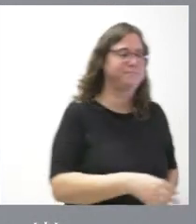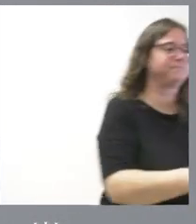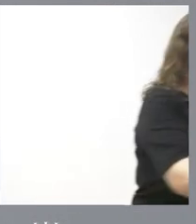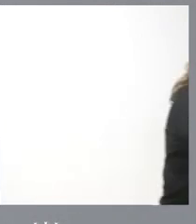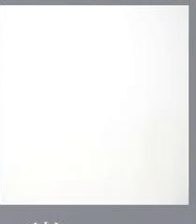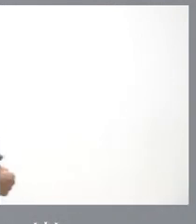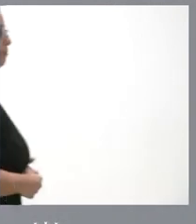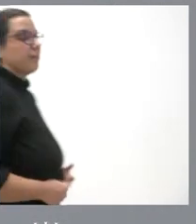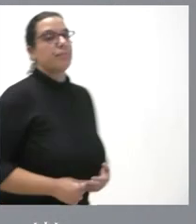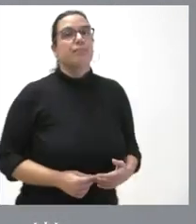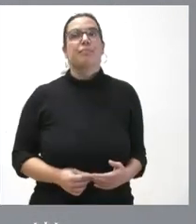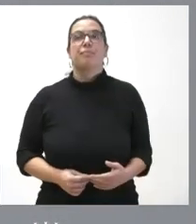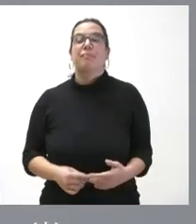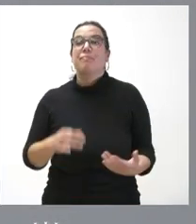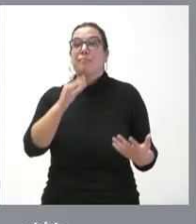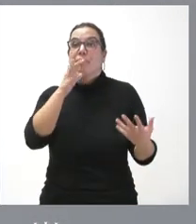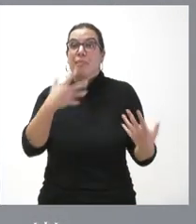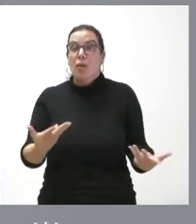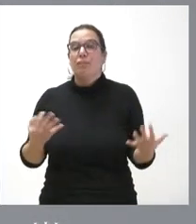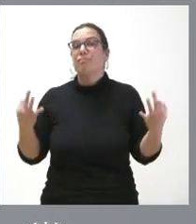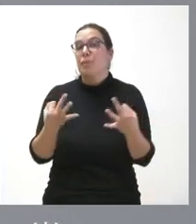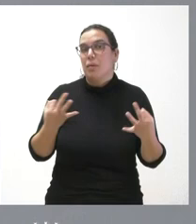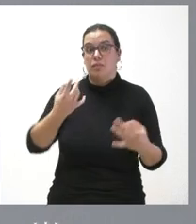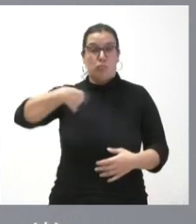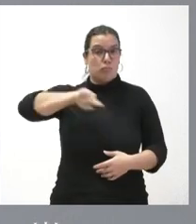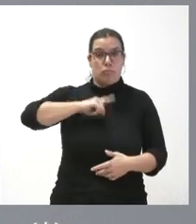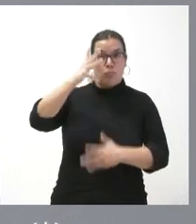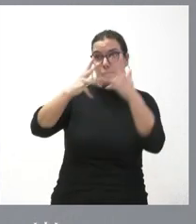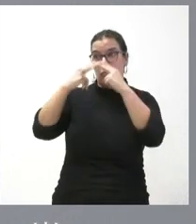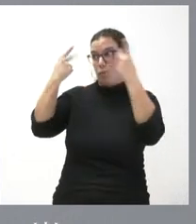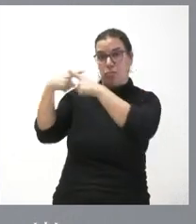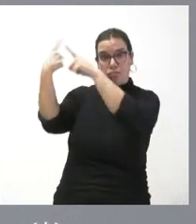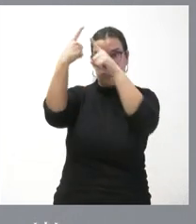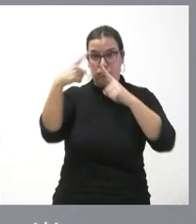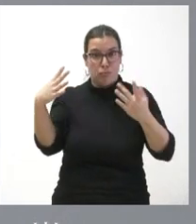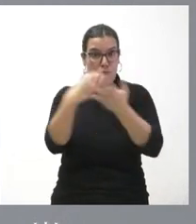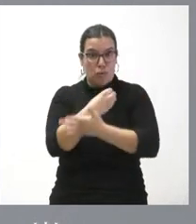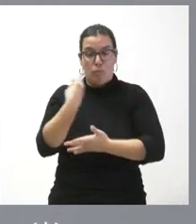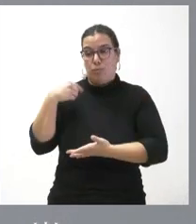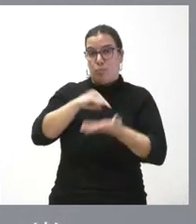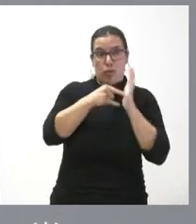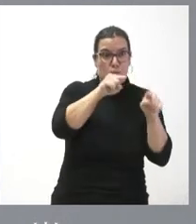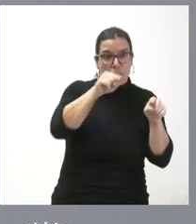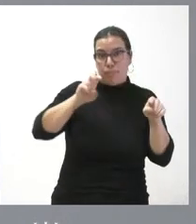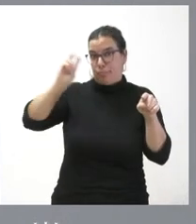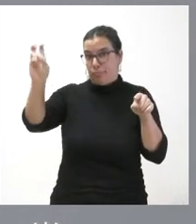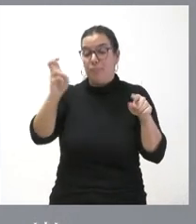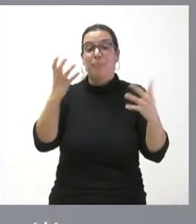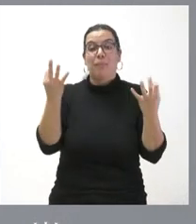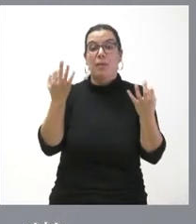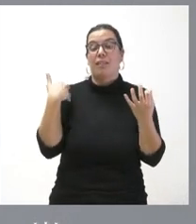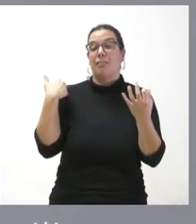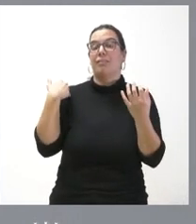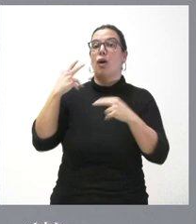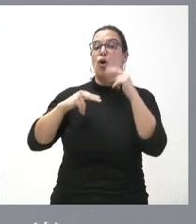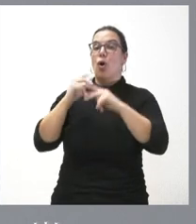estamos viviendo nosotros y todas las administraciones públicas en este caso de este proyecto pero en otros proyectos también que muchas obras que se habían adjudicado por un